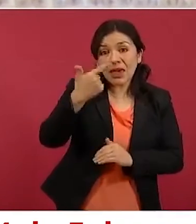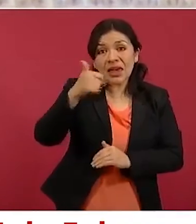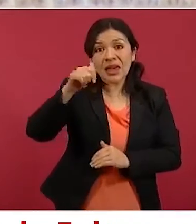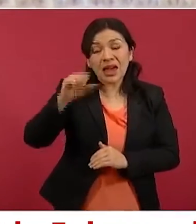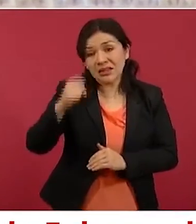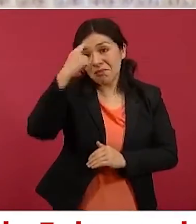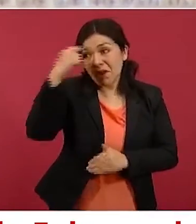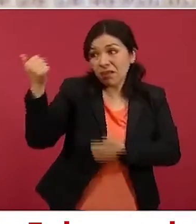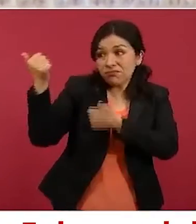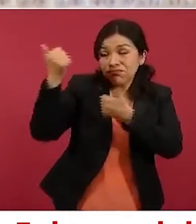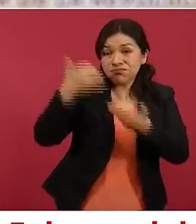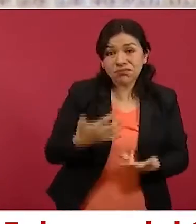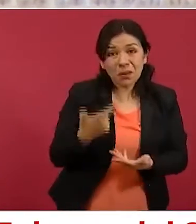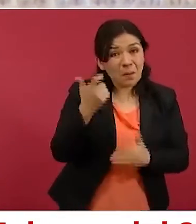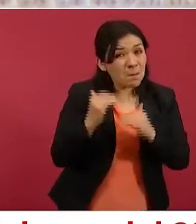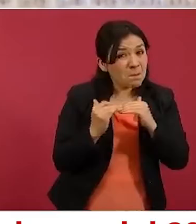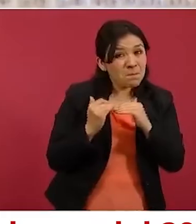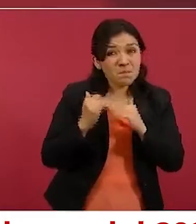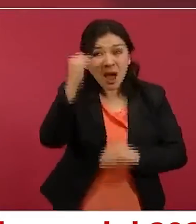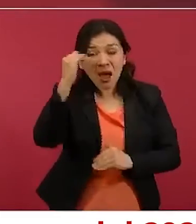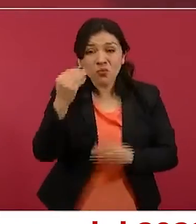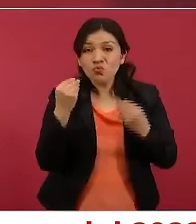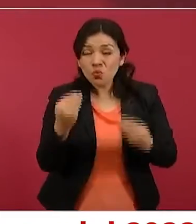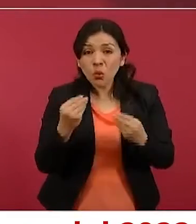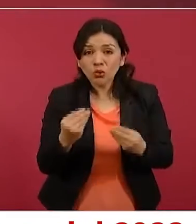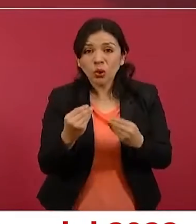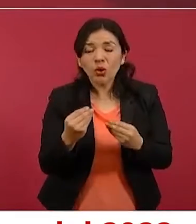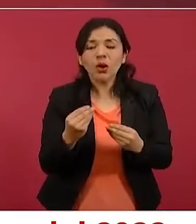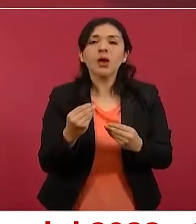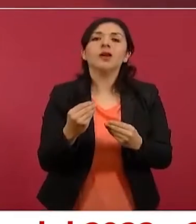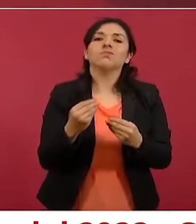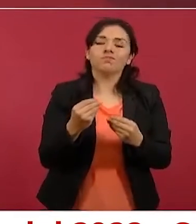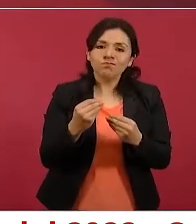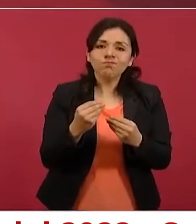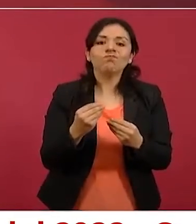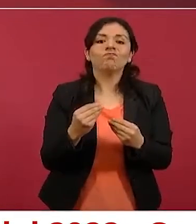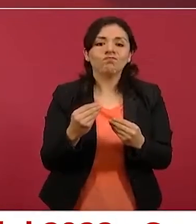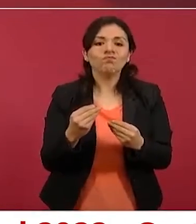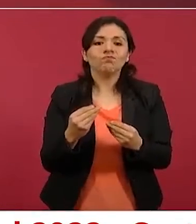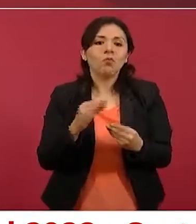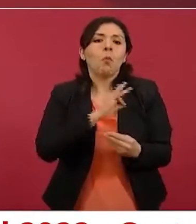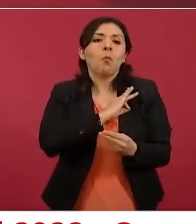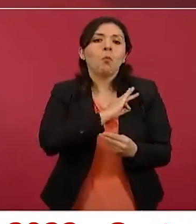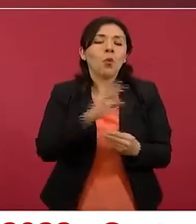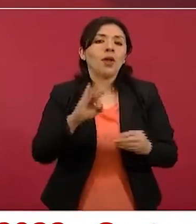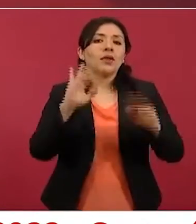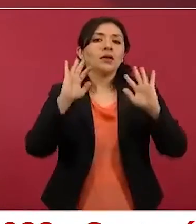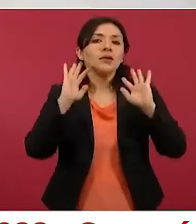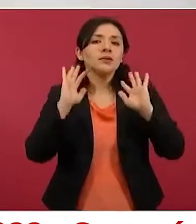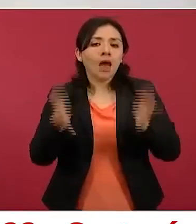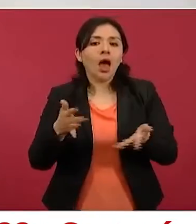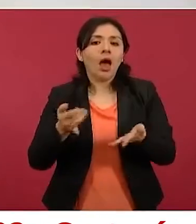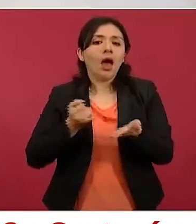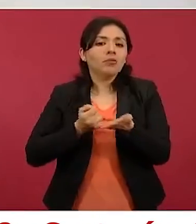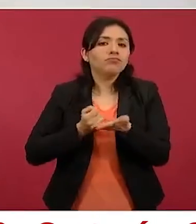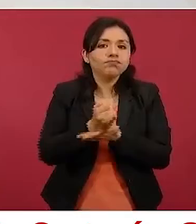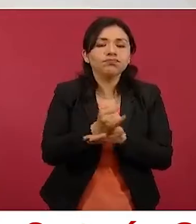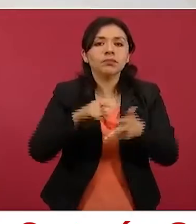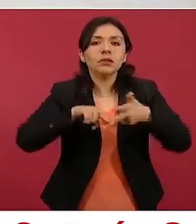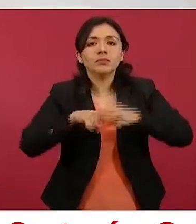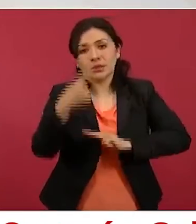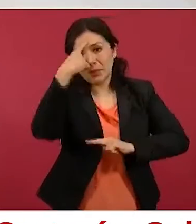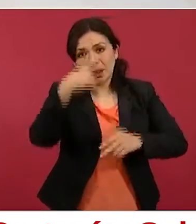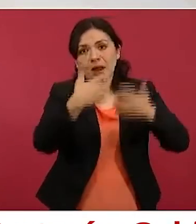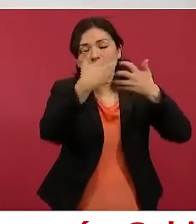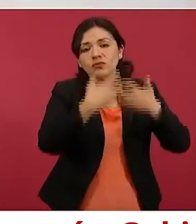podamos echar a andar todas las plantas de